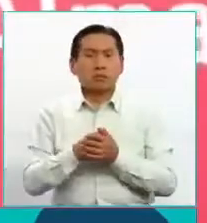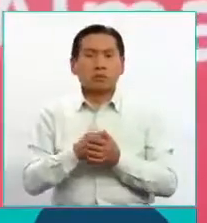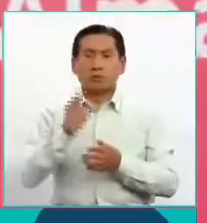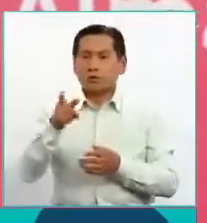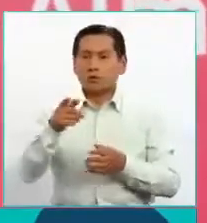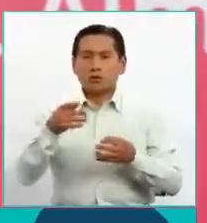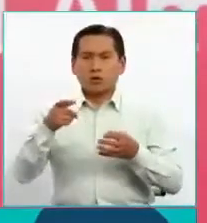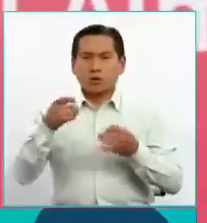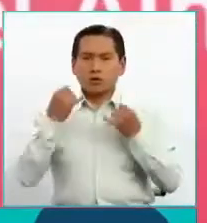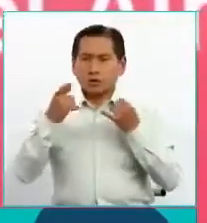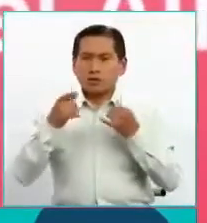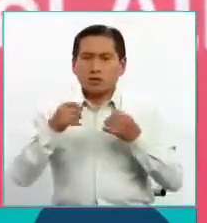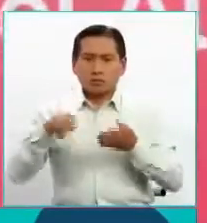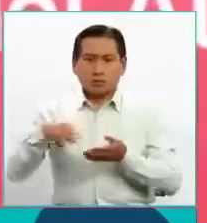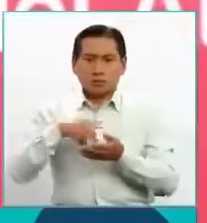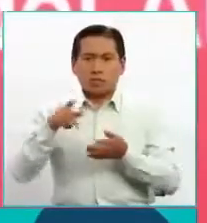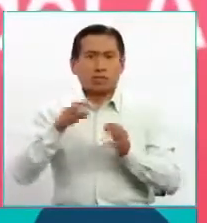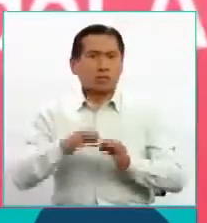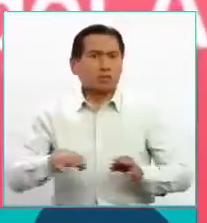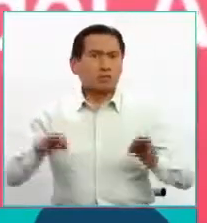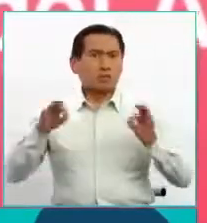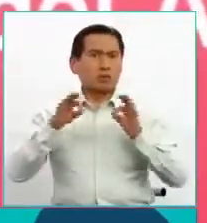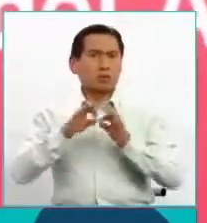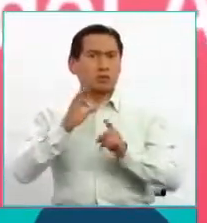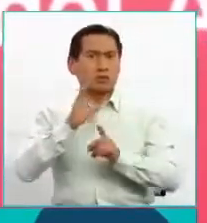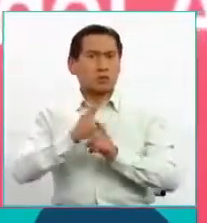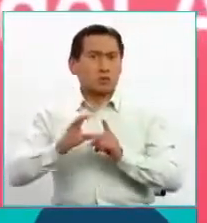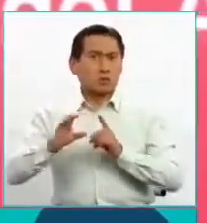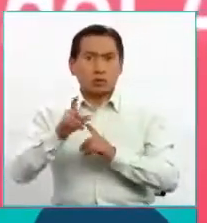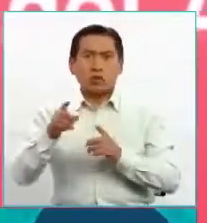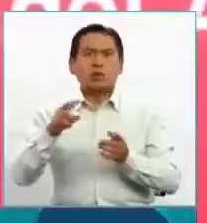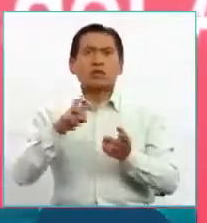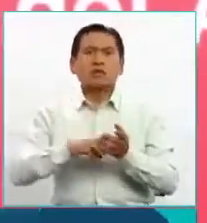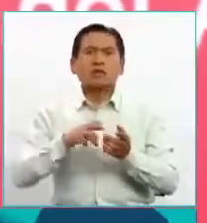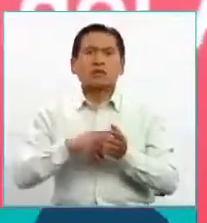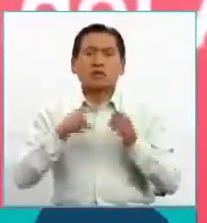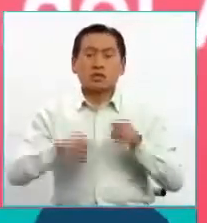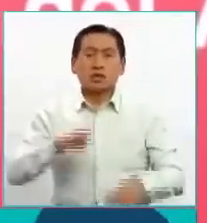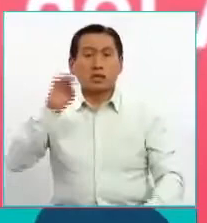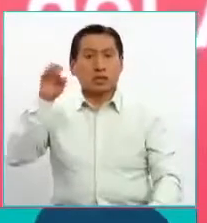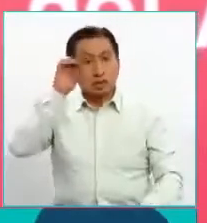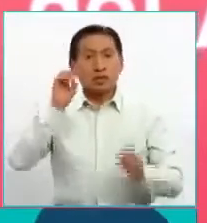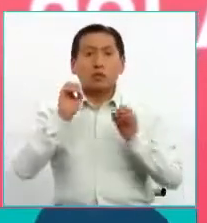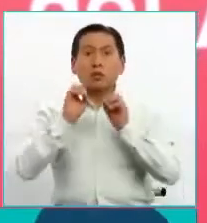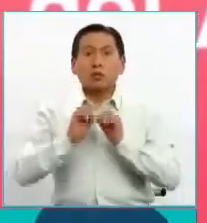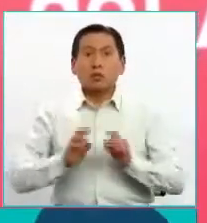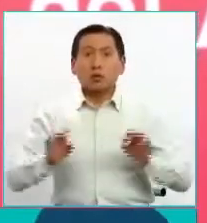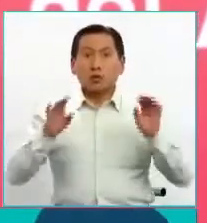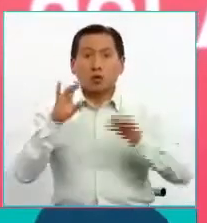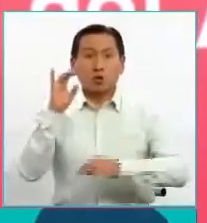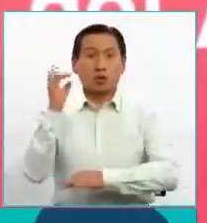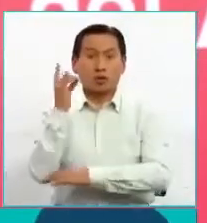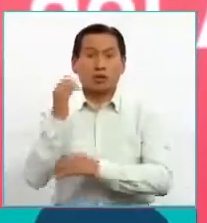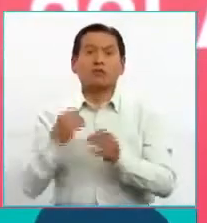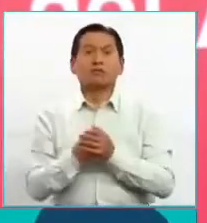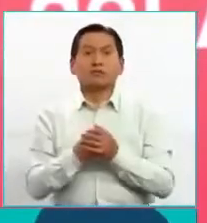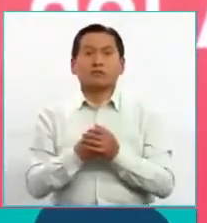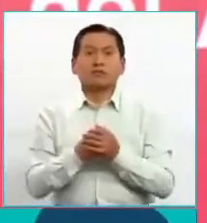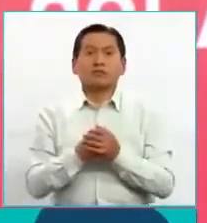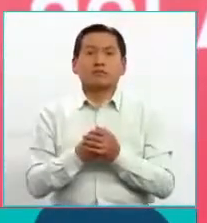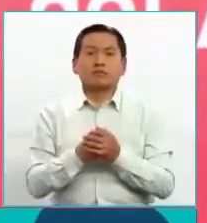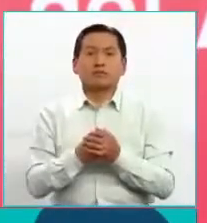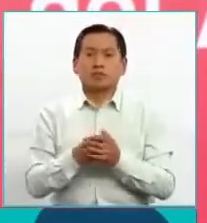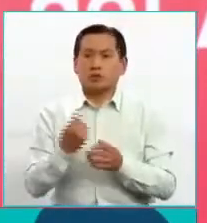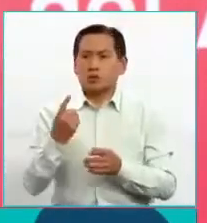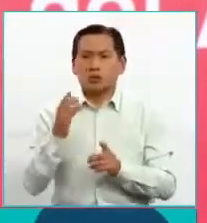la riqueza que tiene el país, por eso se llama el estado plurinacional de Bolivia. No hay una